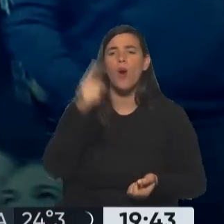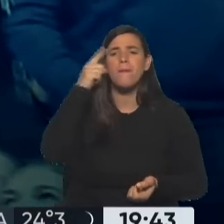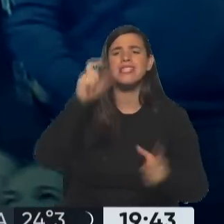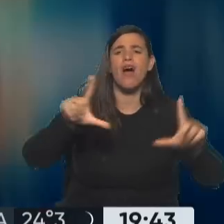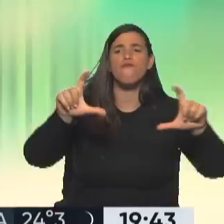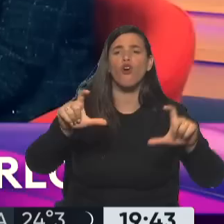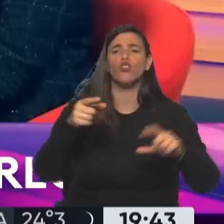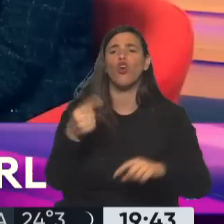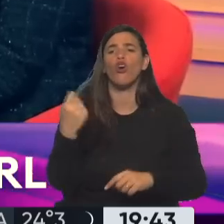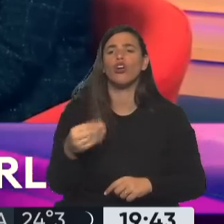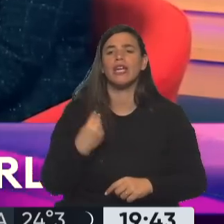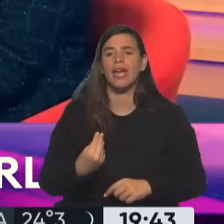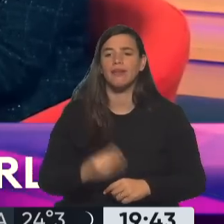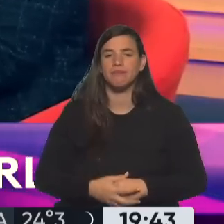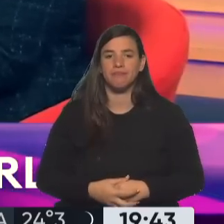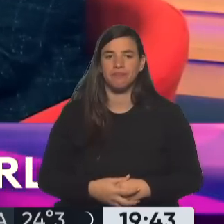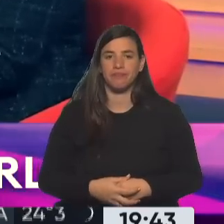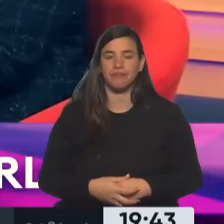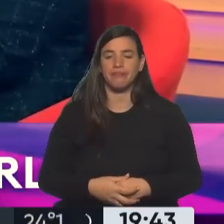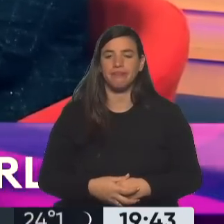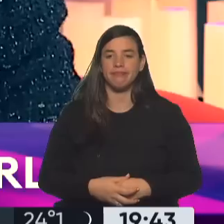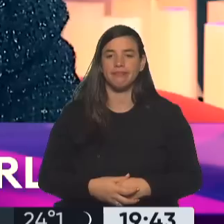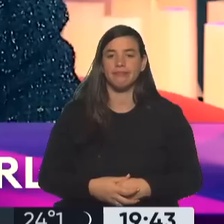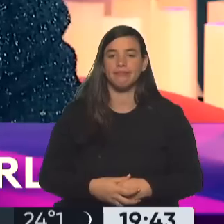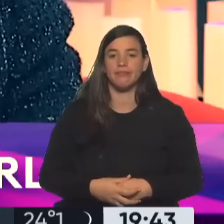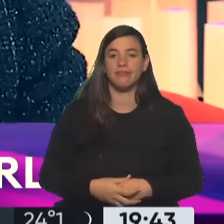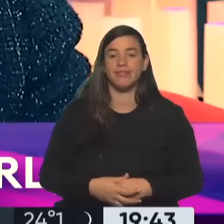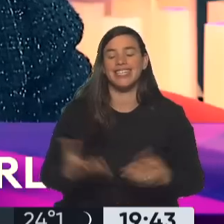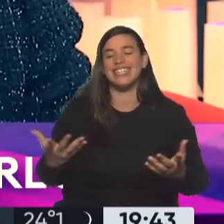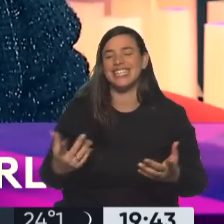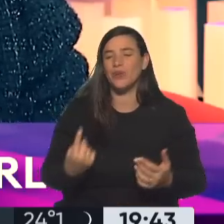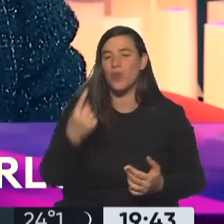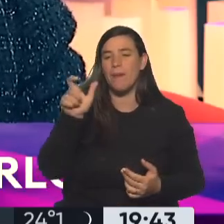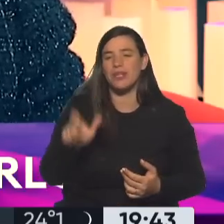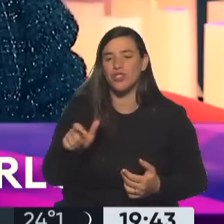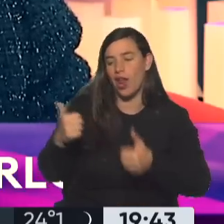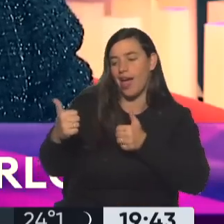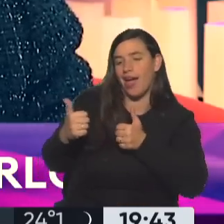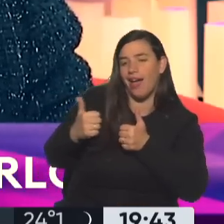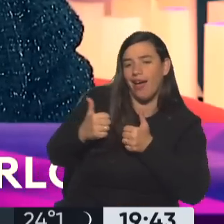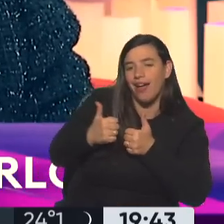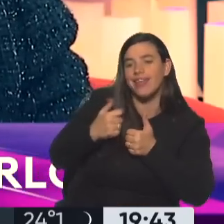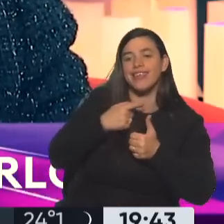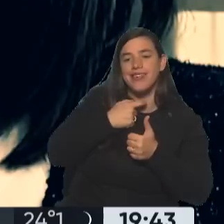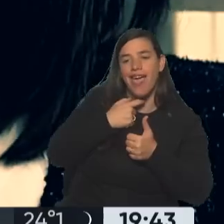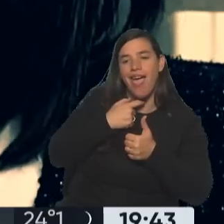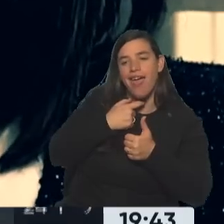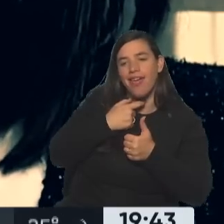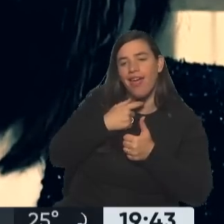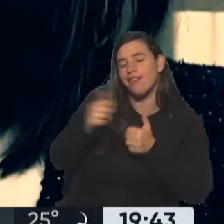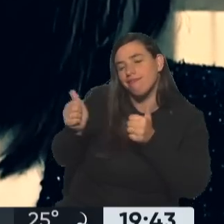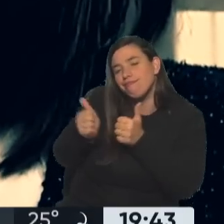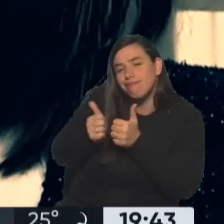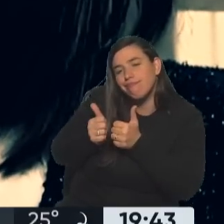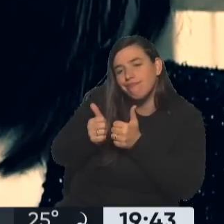alguien que quiere tener un gesto de acercamiento, ¿no? ¿Quiere tenerlo? Sí,